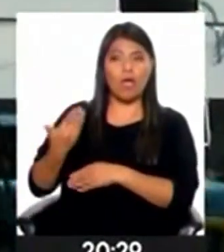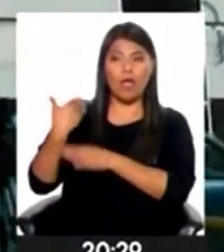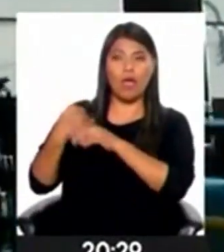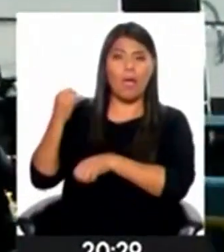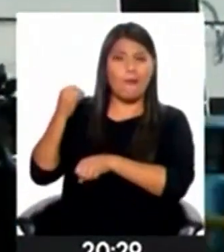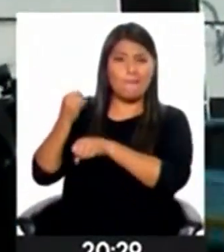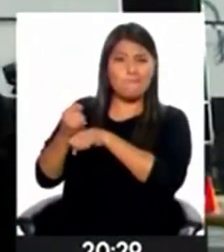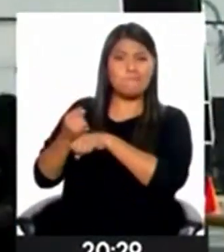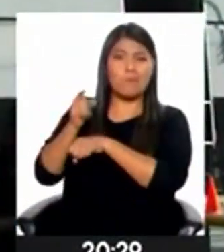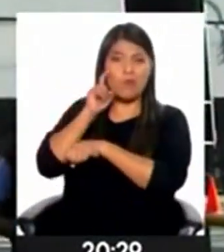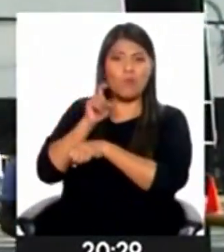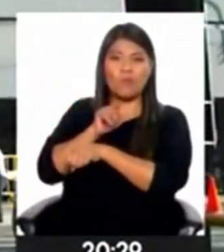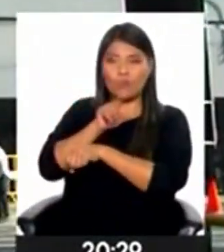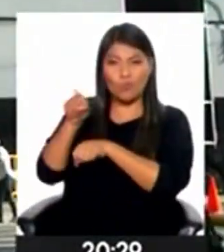sexual en Apurimac.